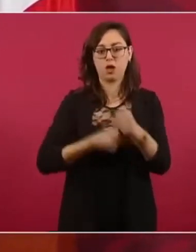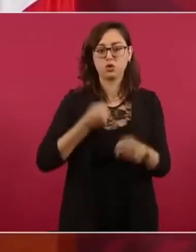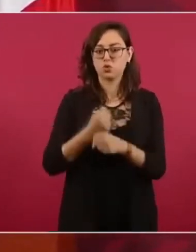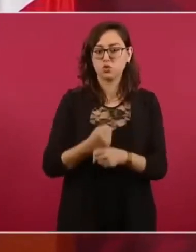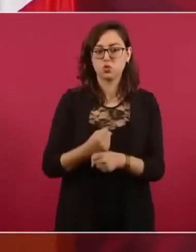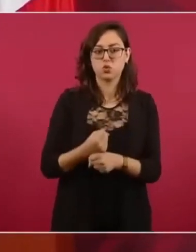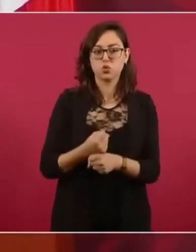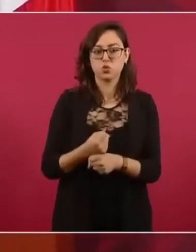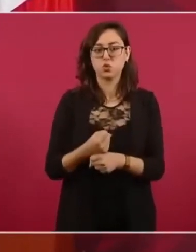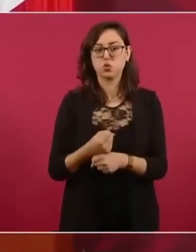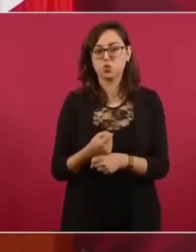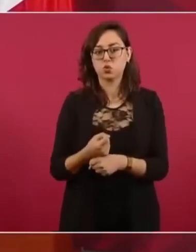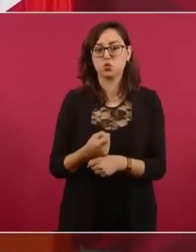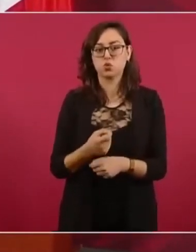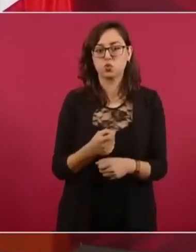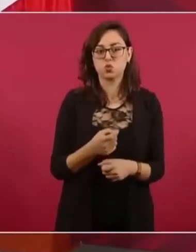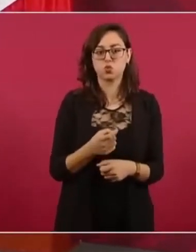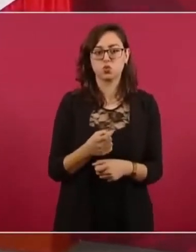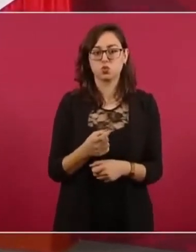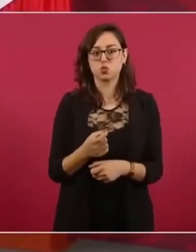Quiero saber,